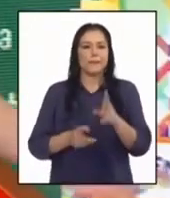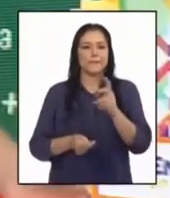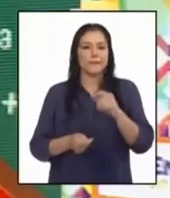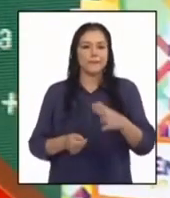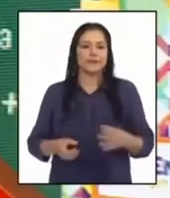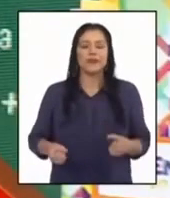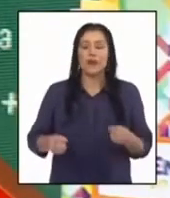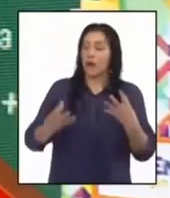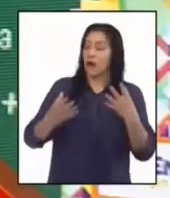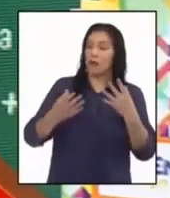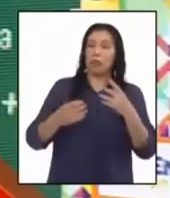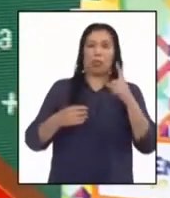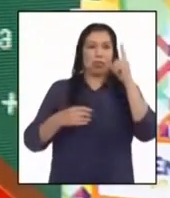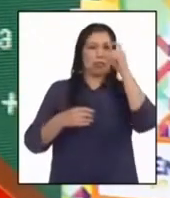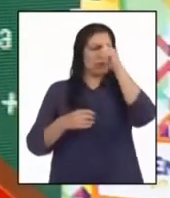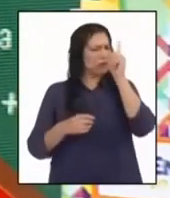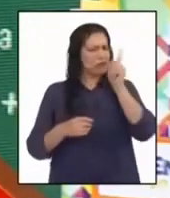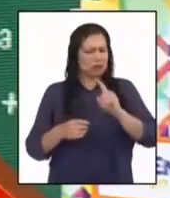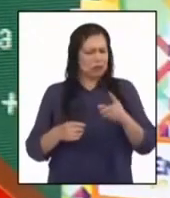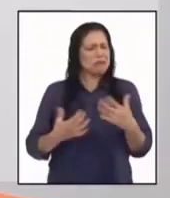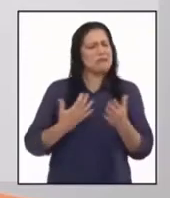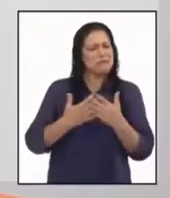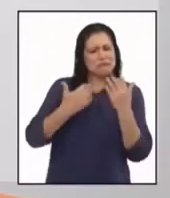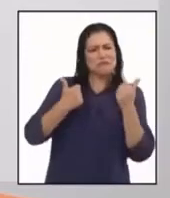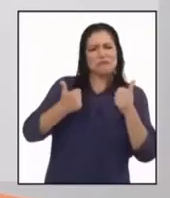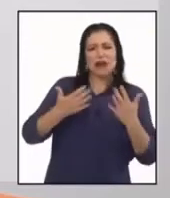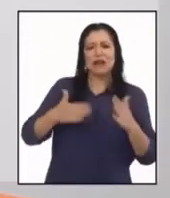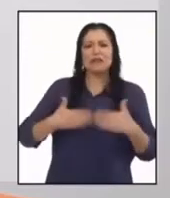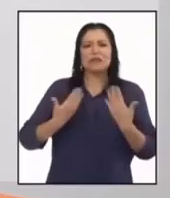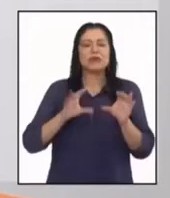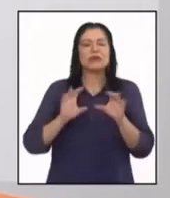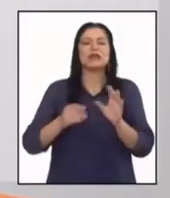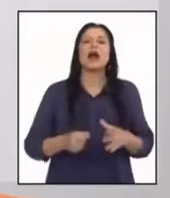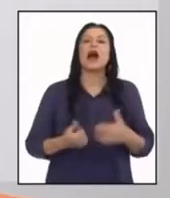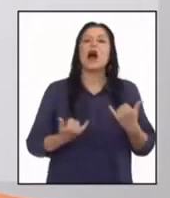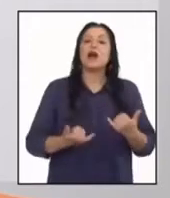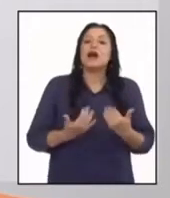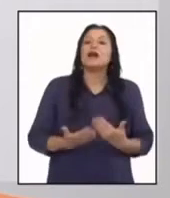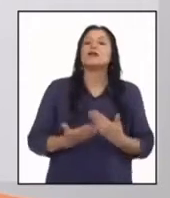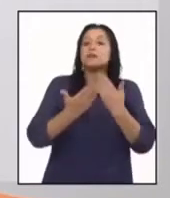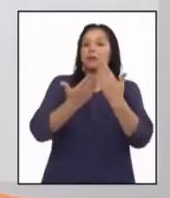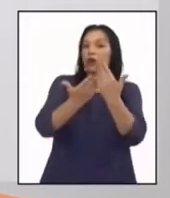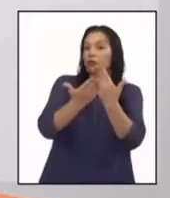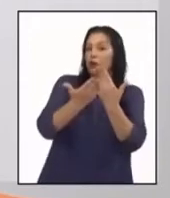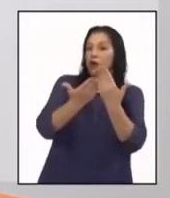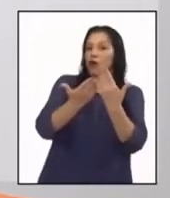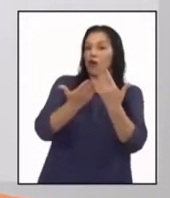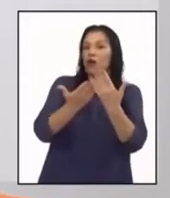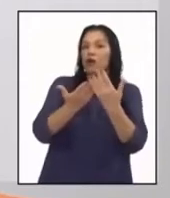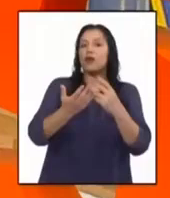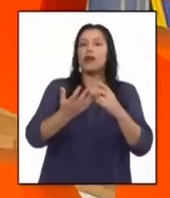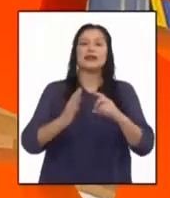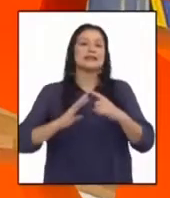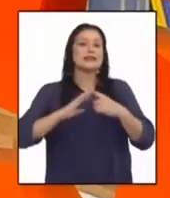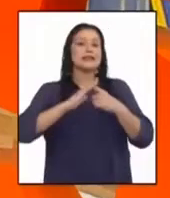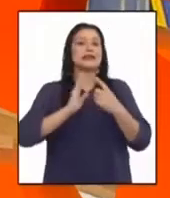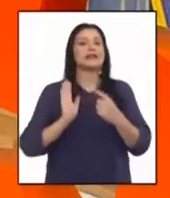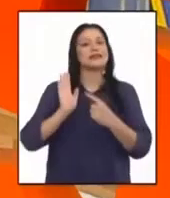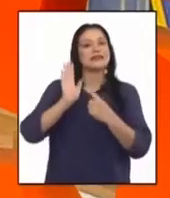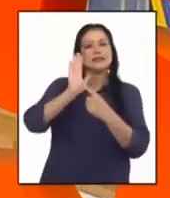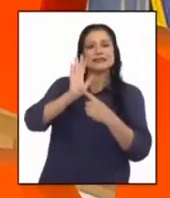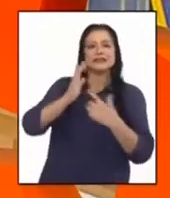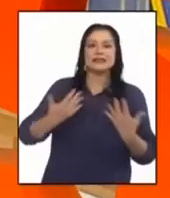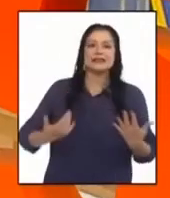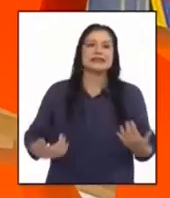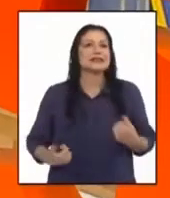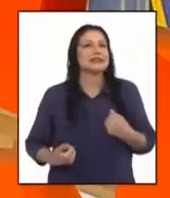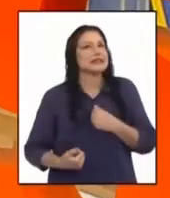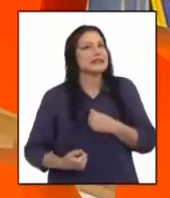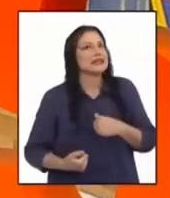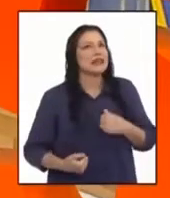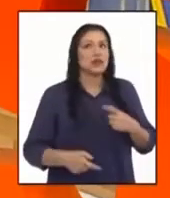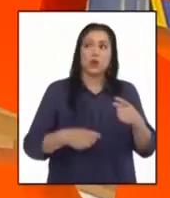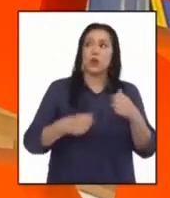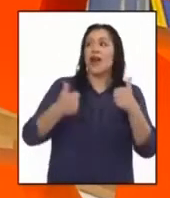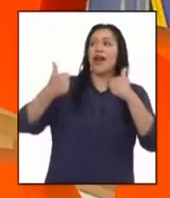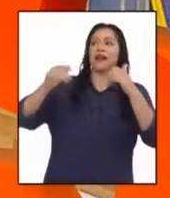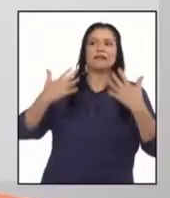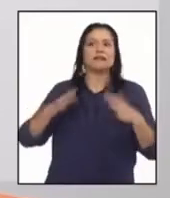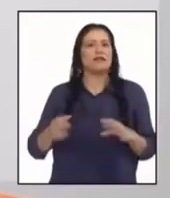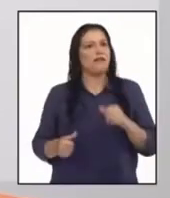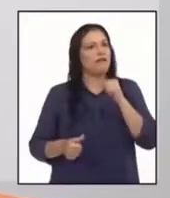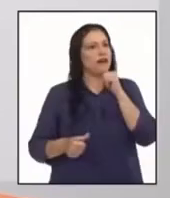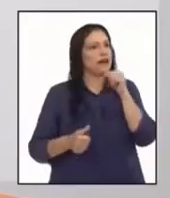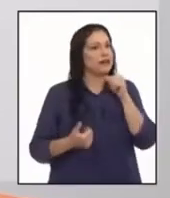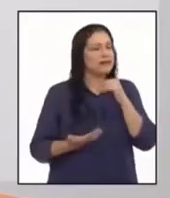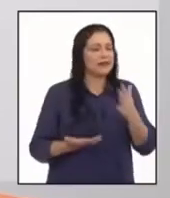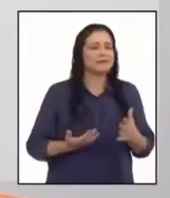No estuvo nada complicado. Ahora les propongo la siguiente situación. Y cantaste, Victoria, muy rápido.